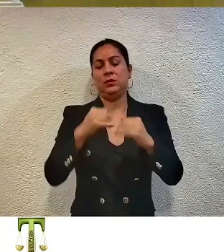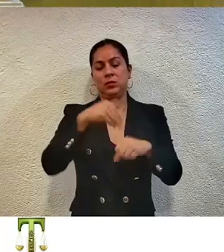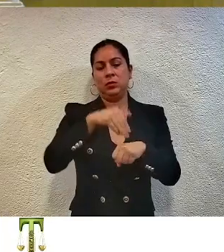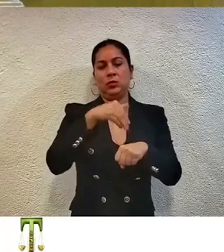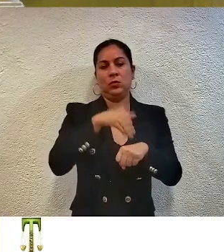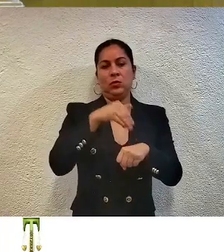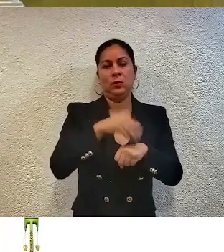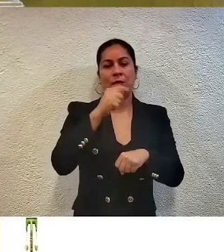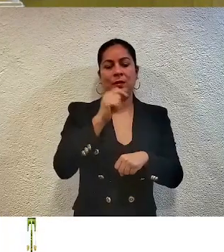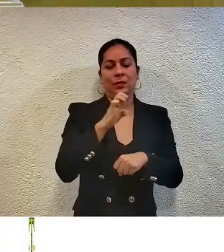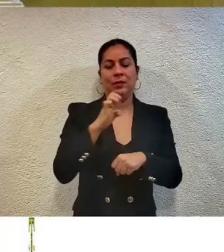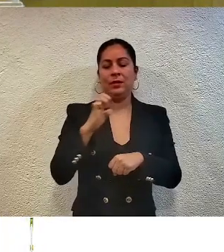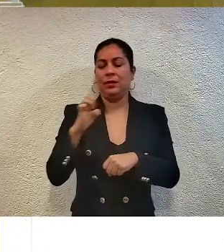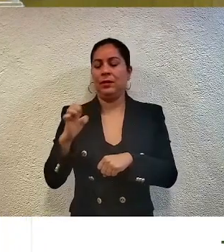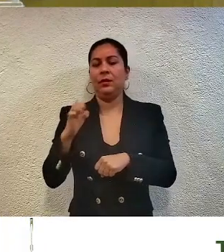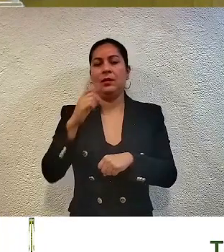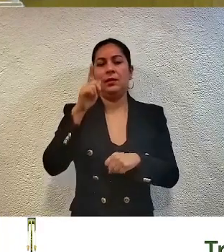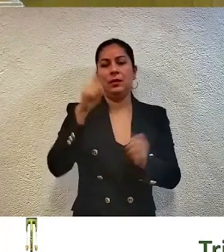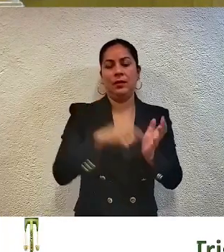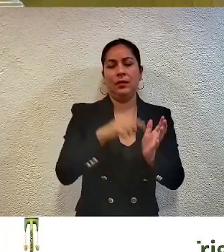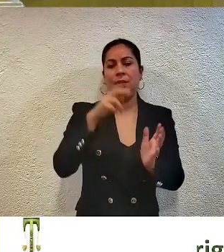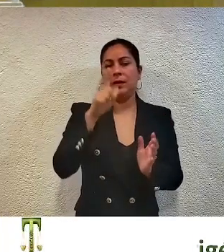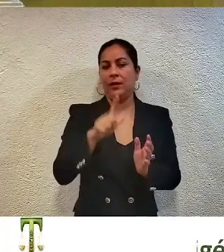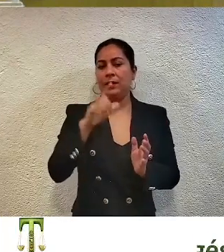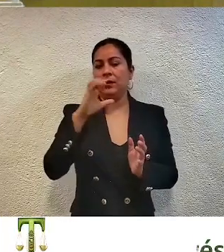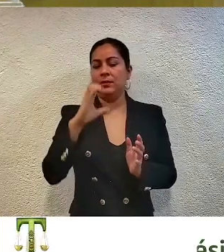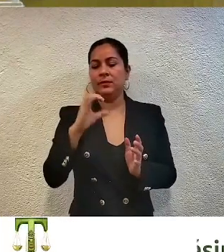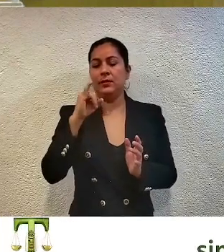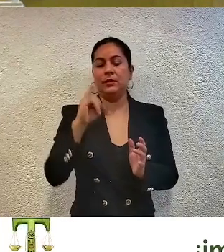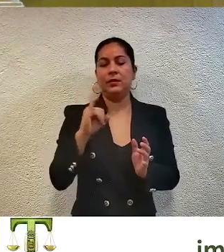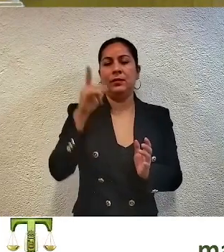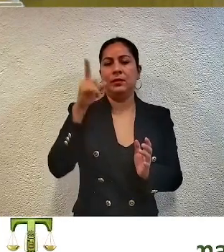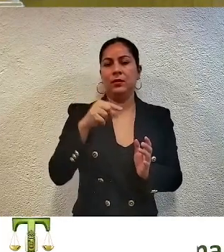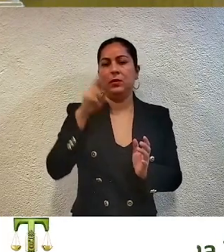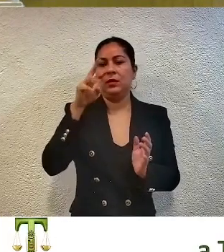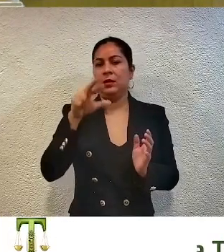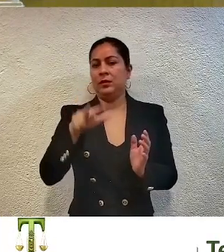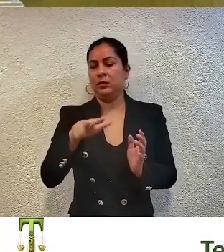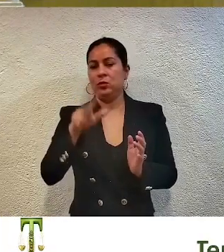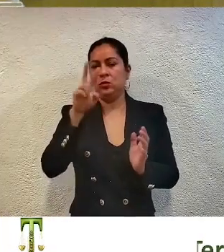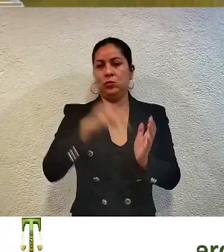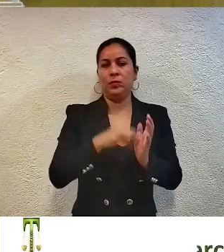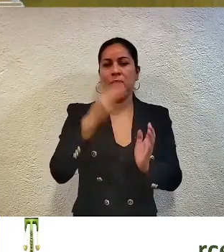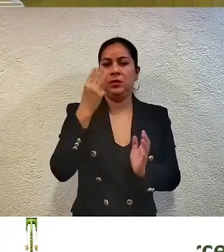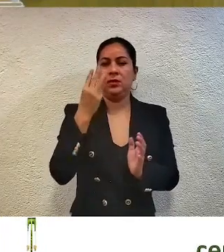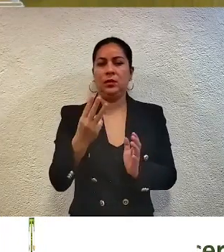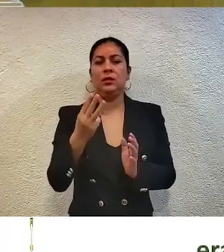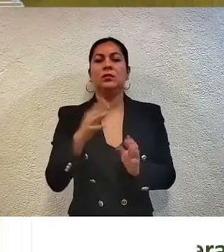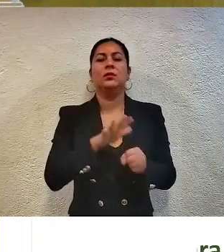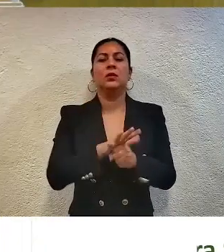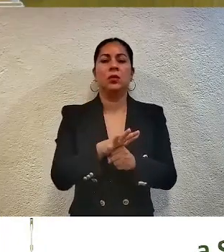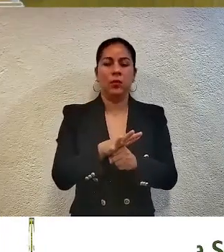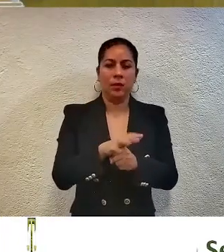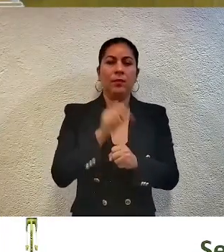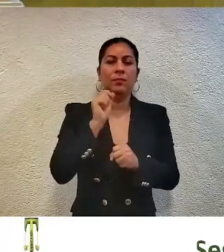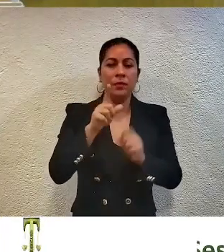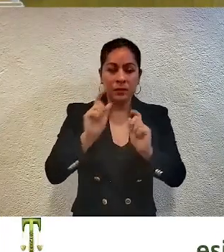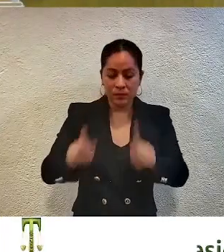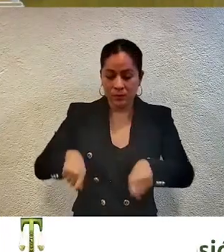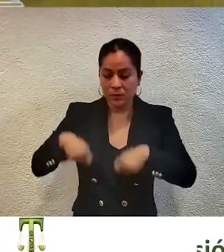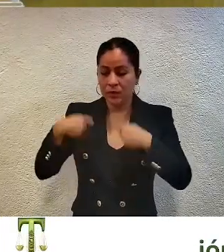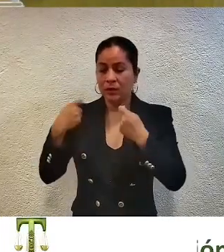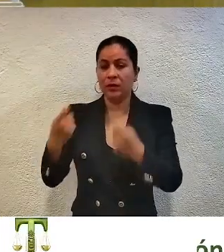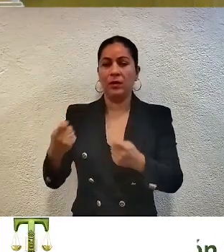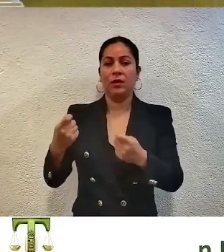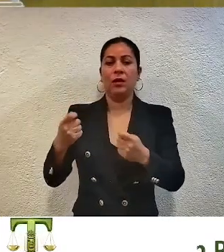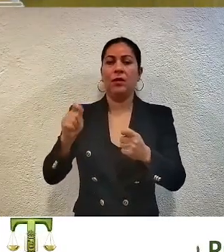expediente TEE, diagonal LCI, diagonal 18, diagonal 2023, el cual también fue turnado a